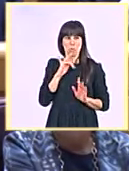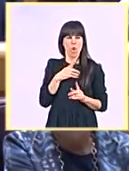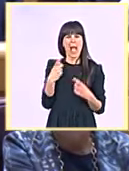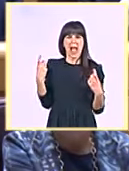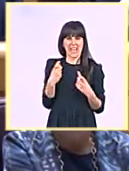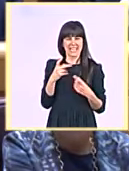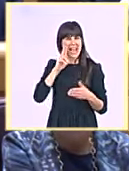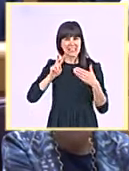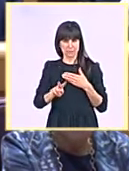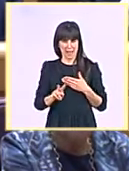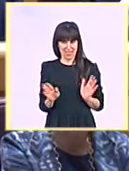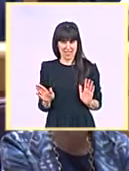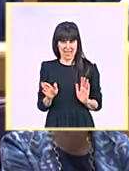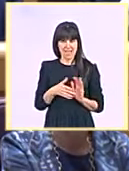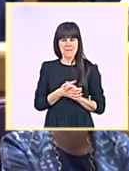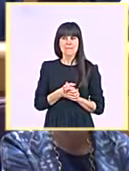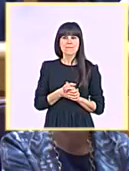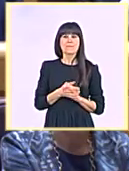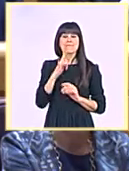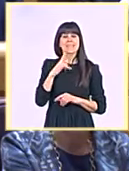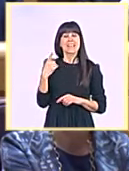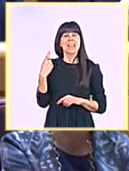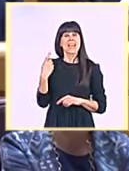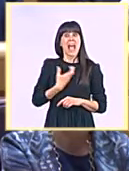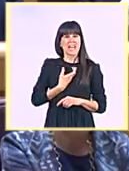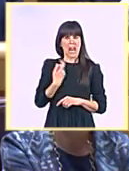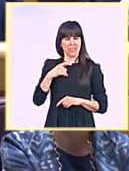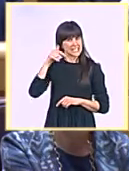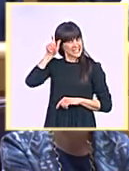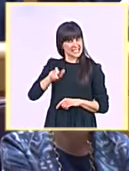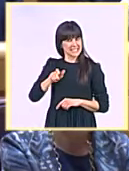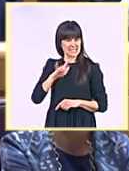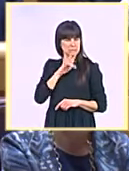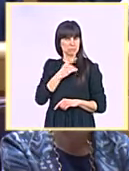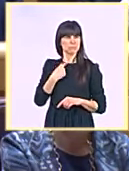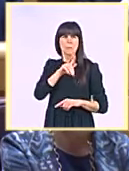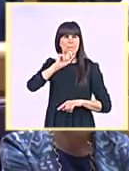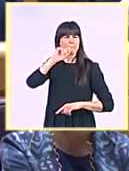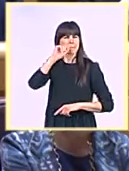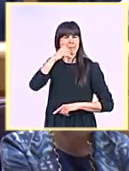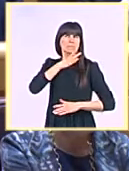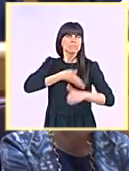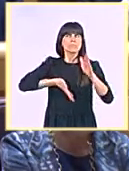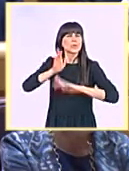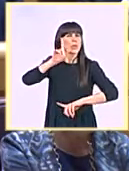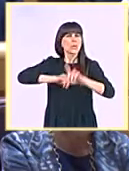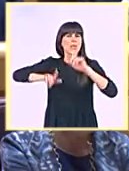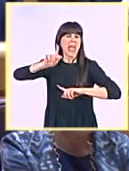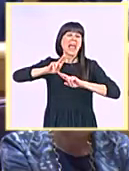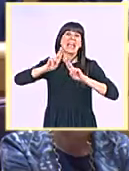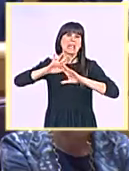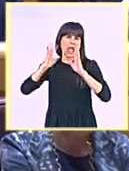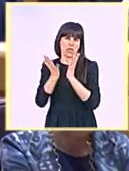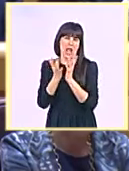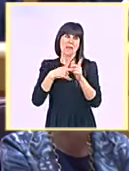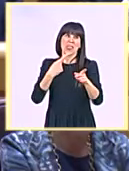León es el primer alcalde que realiza un viaje internacional supuestamente de interés excepcional para la ciudad del que